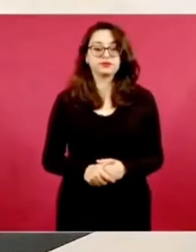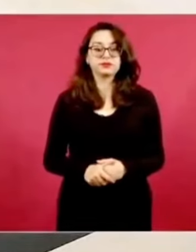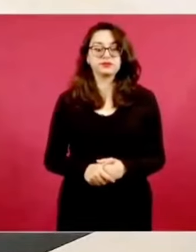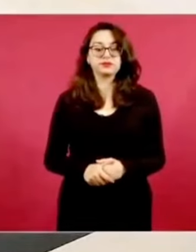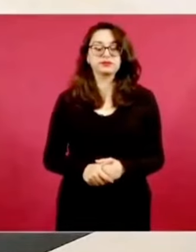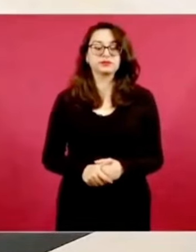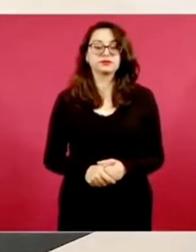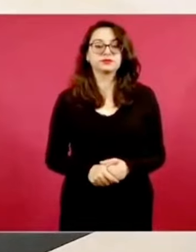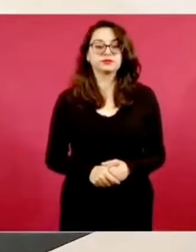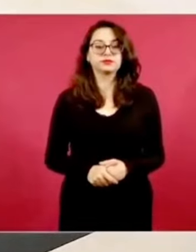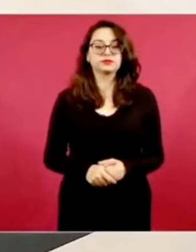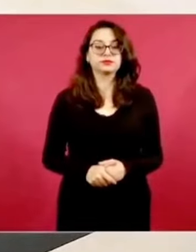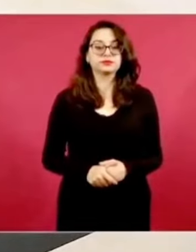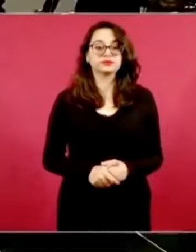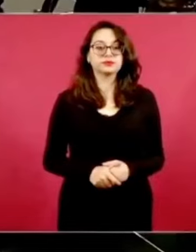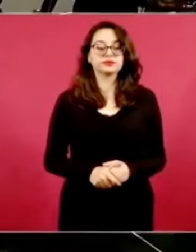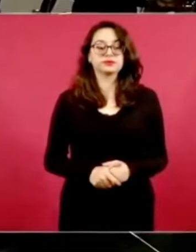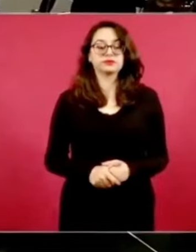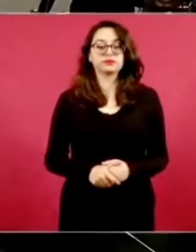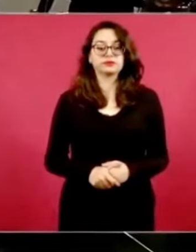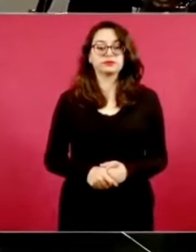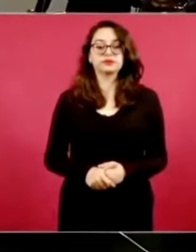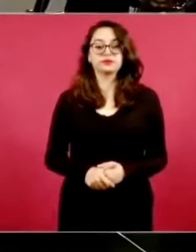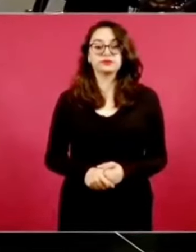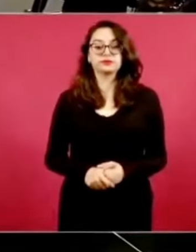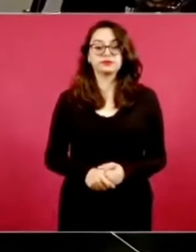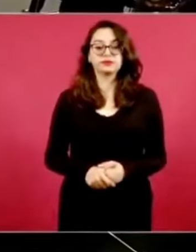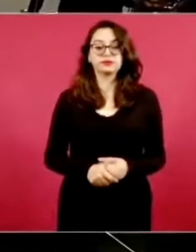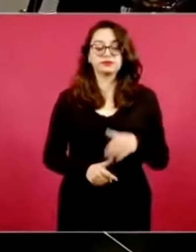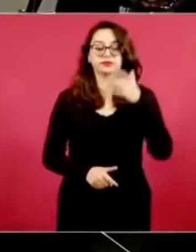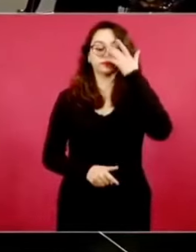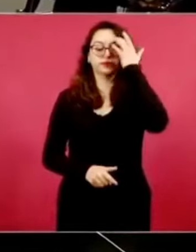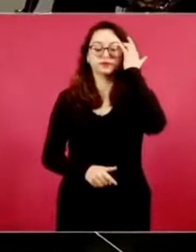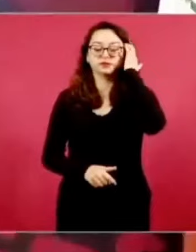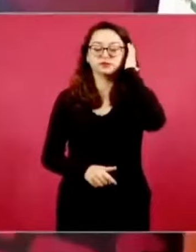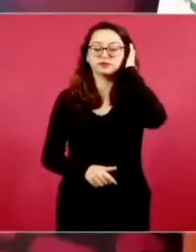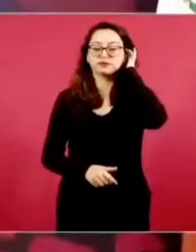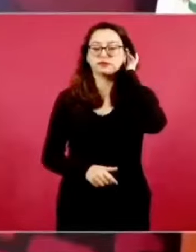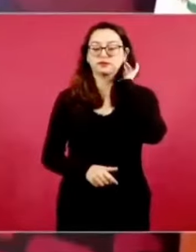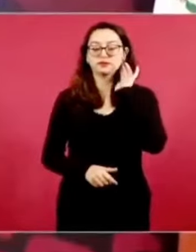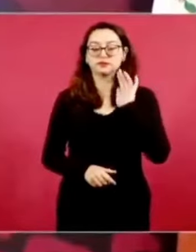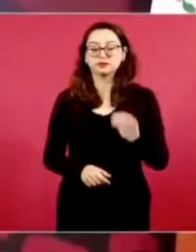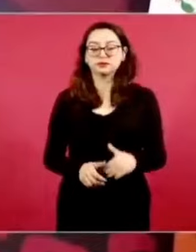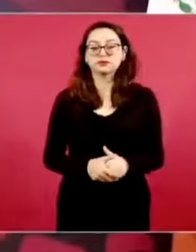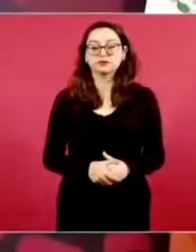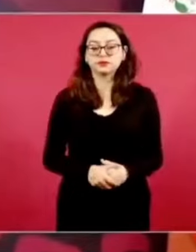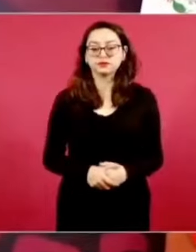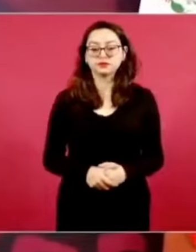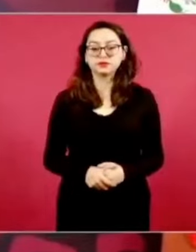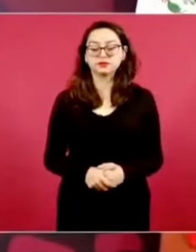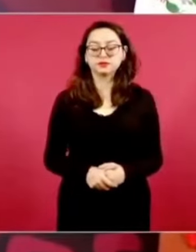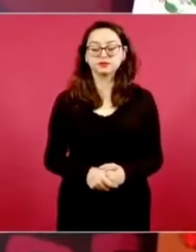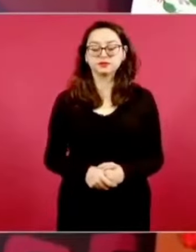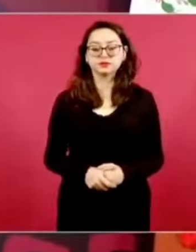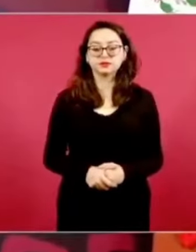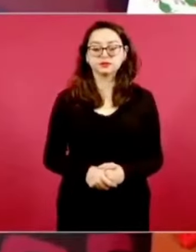También no les gusta, los entiendo bien, el que